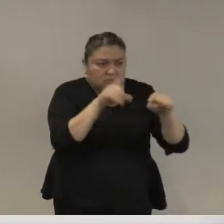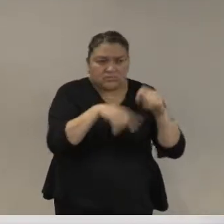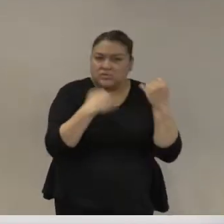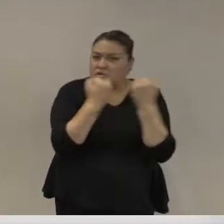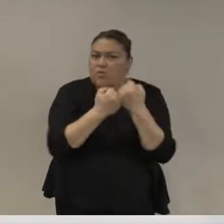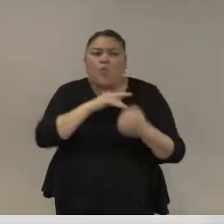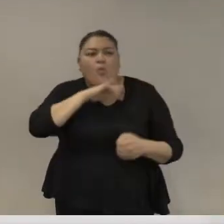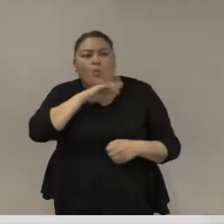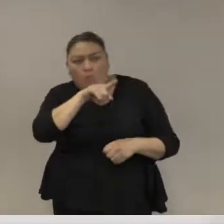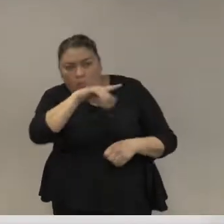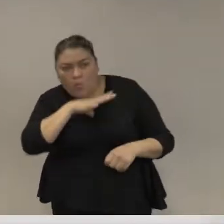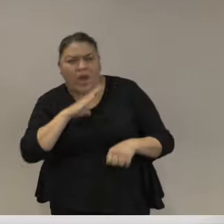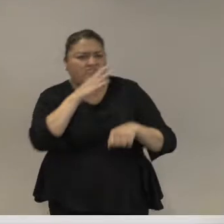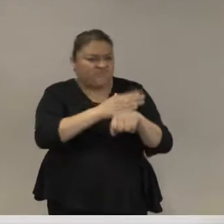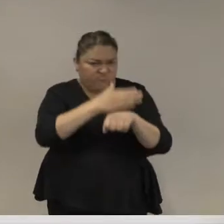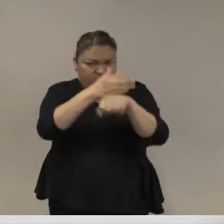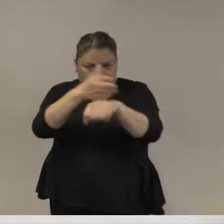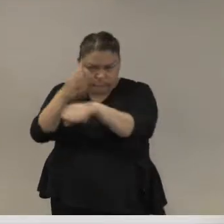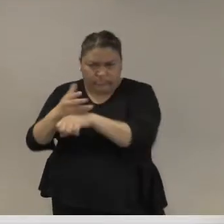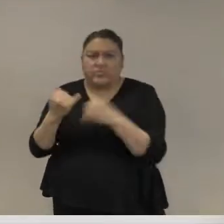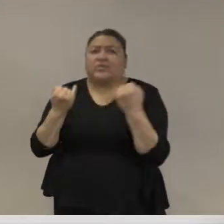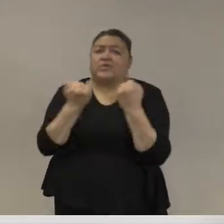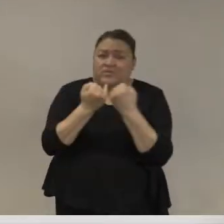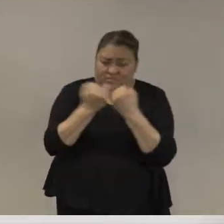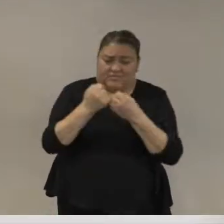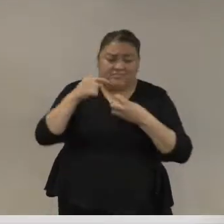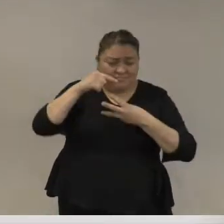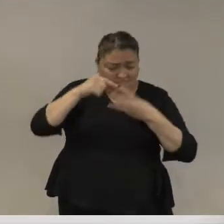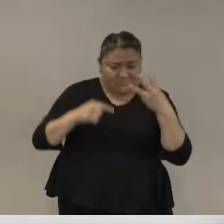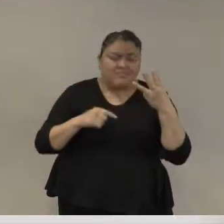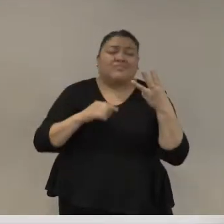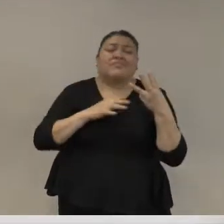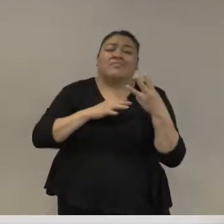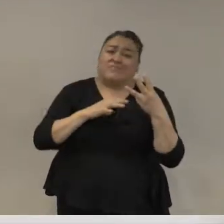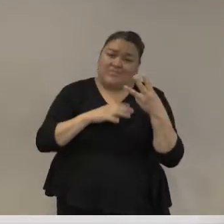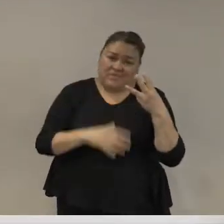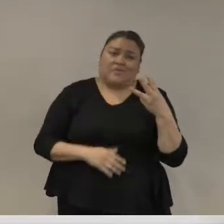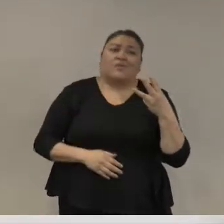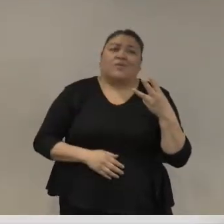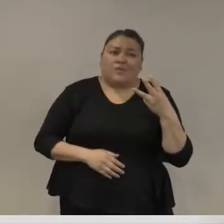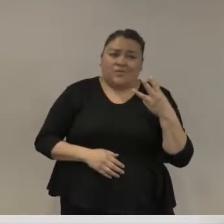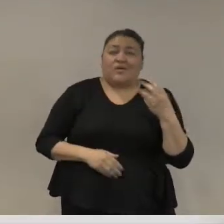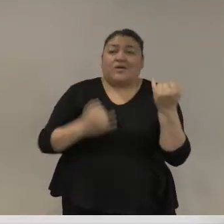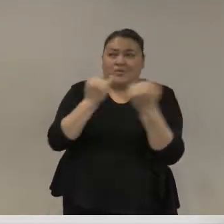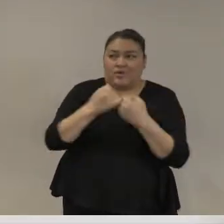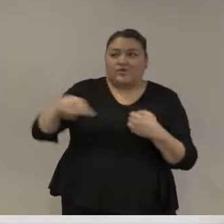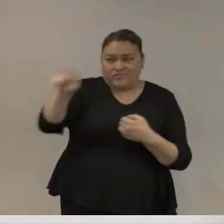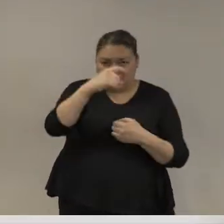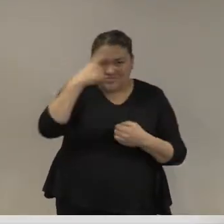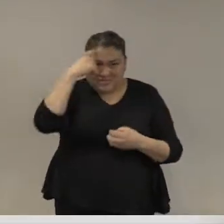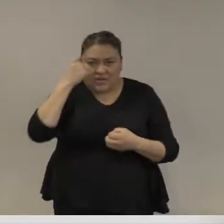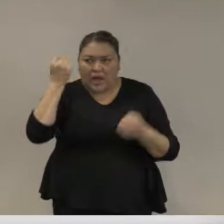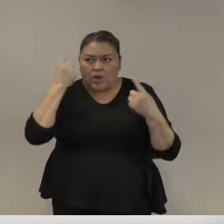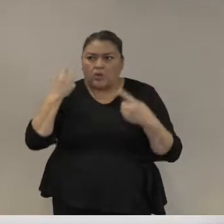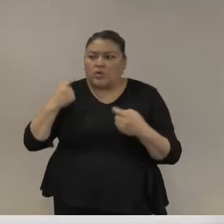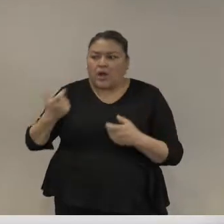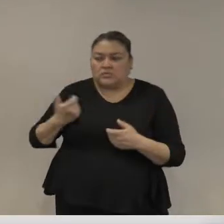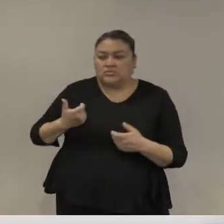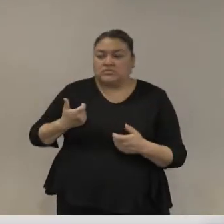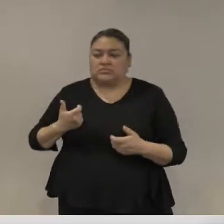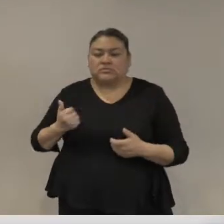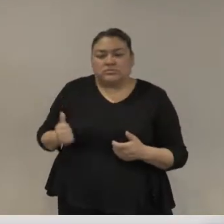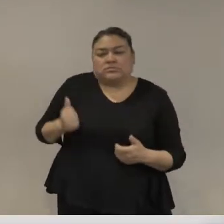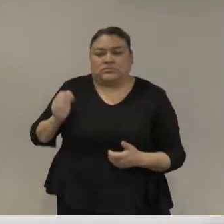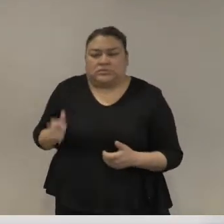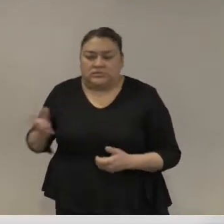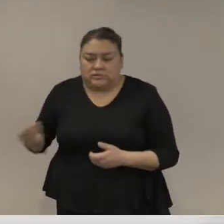calcula o eso influye la cálcula de los que están pensando corromperse si no nunca habrá